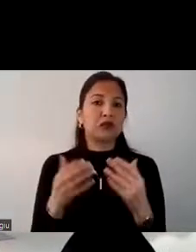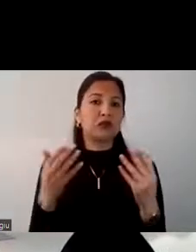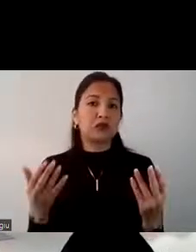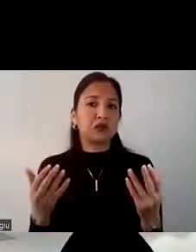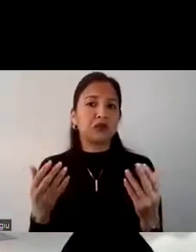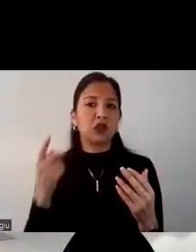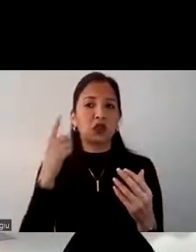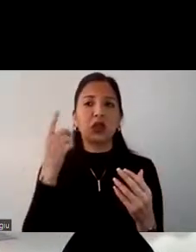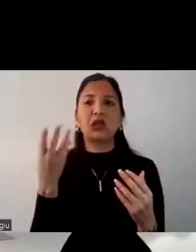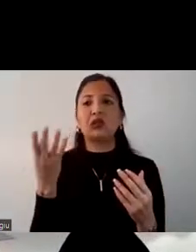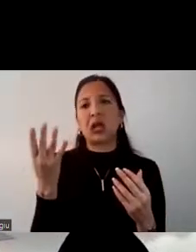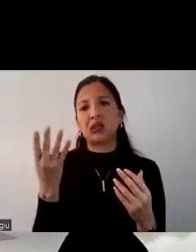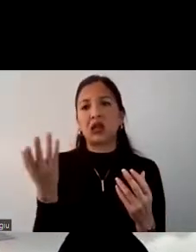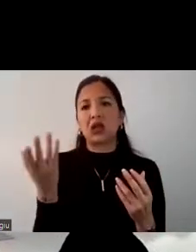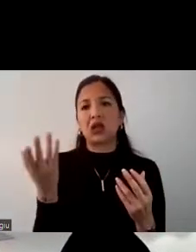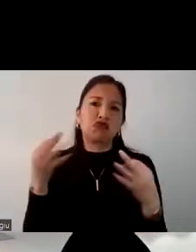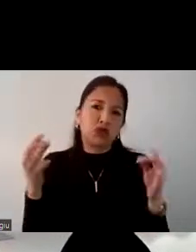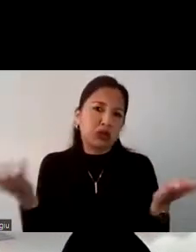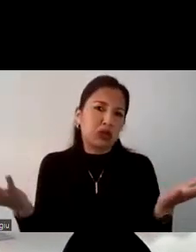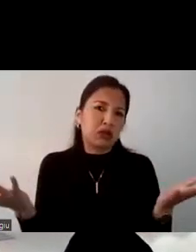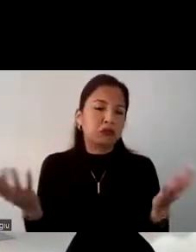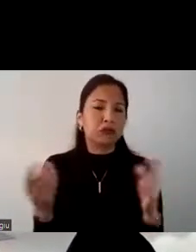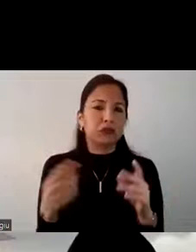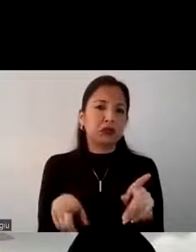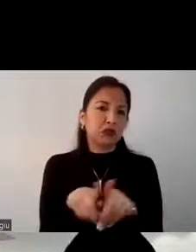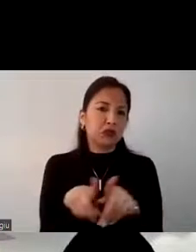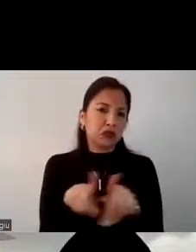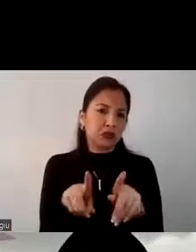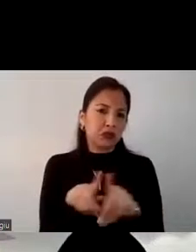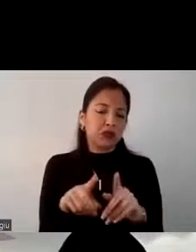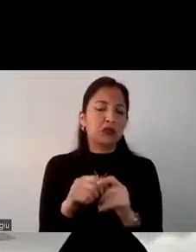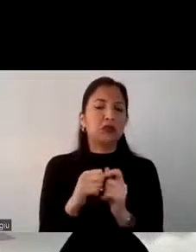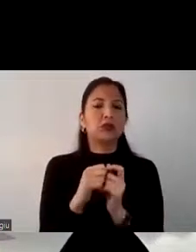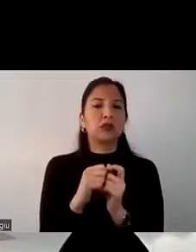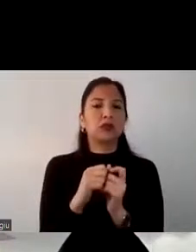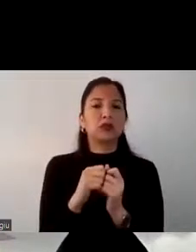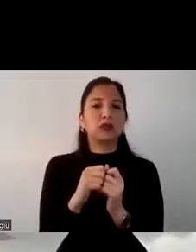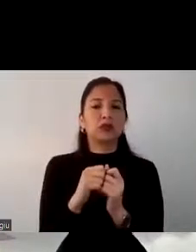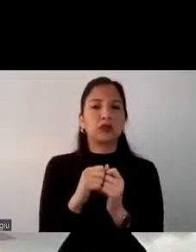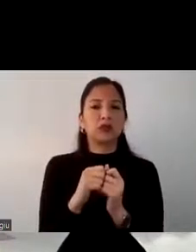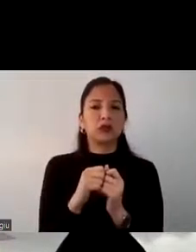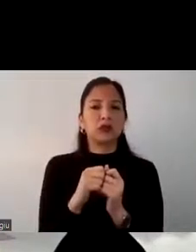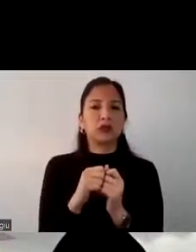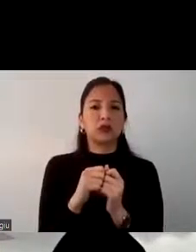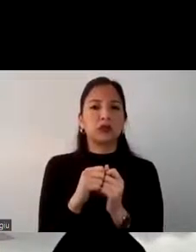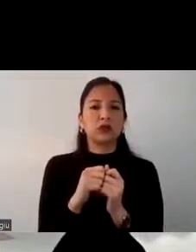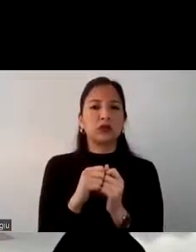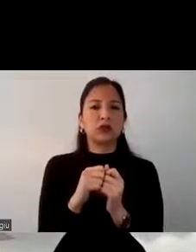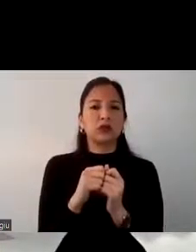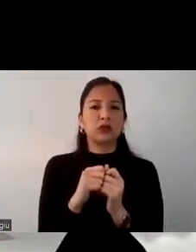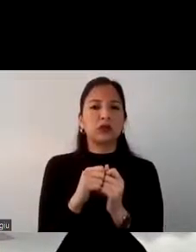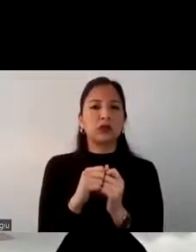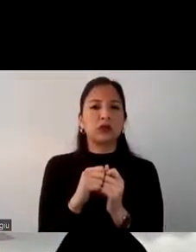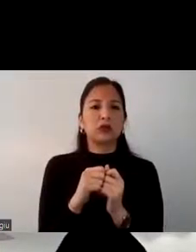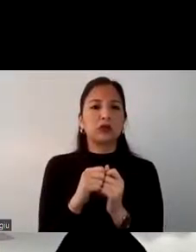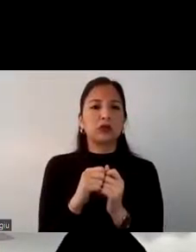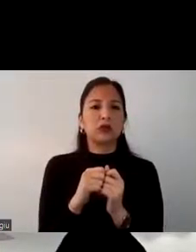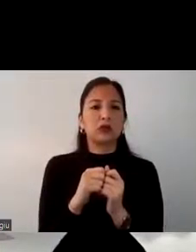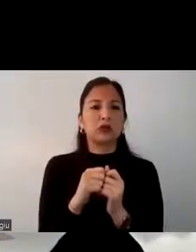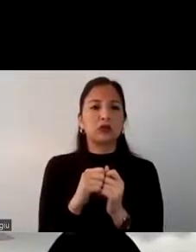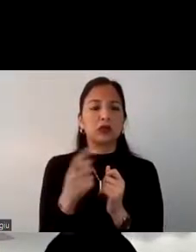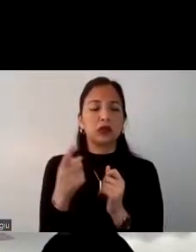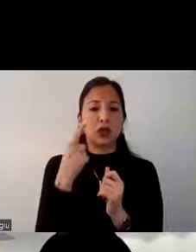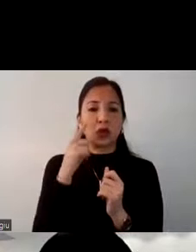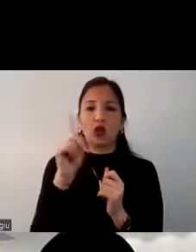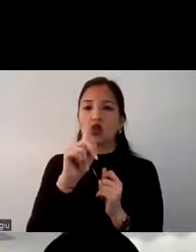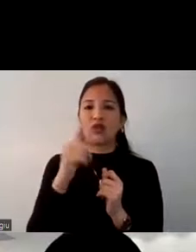podemos ver que hay una similitud en lo que es el mercado potencial y lo que es el mercado total lo que sí también nos damos cuenta es de que no